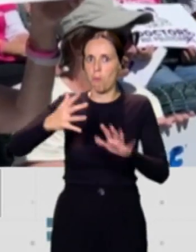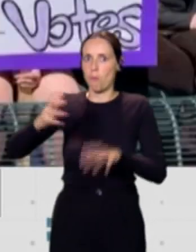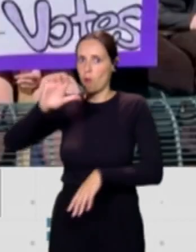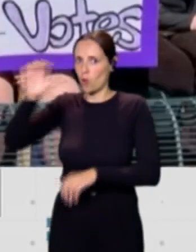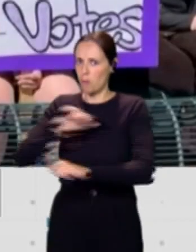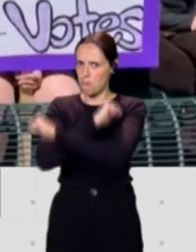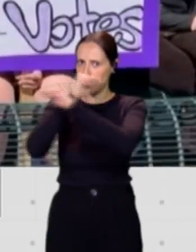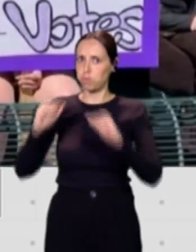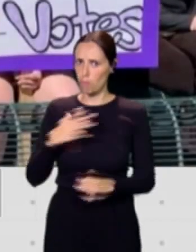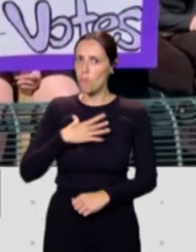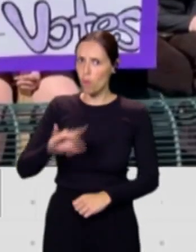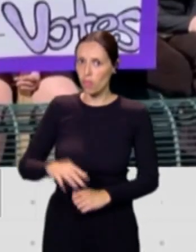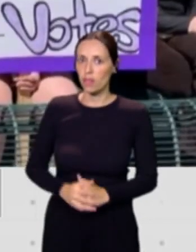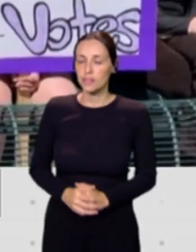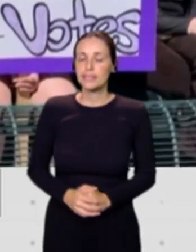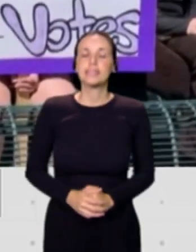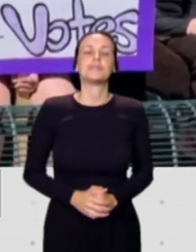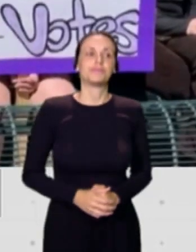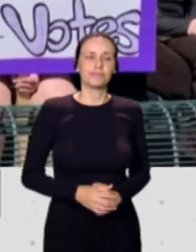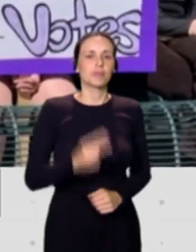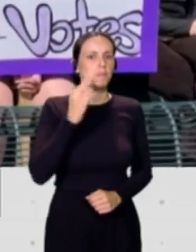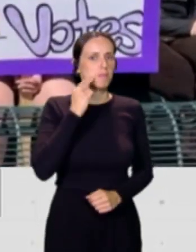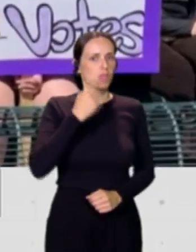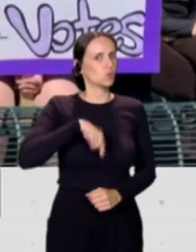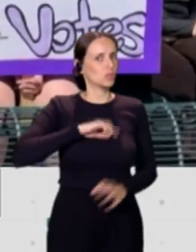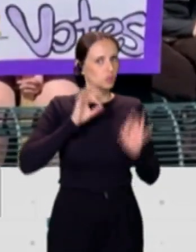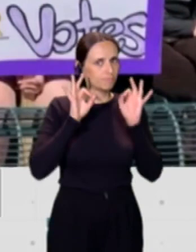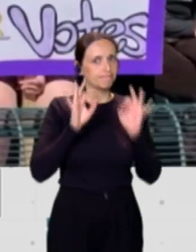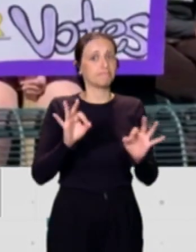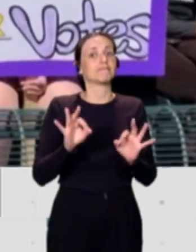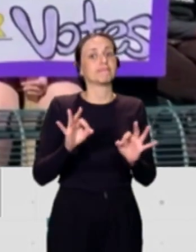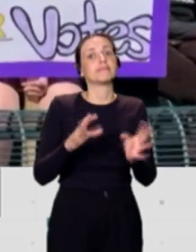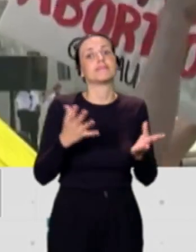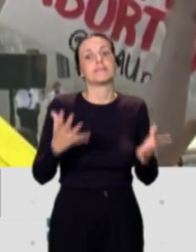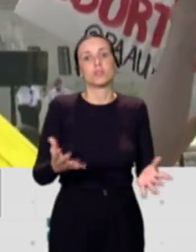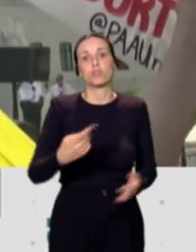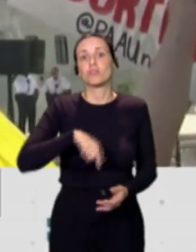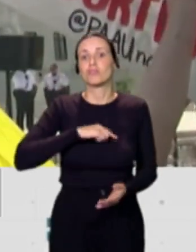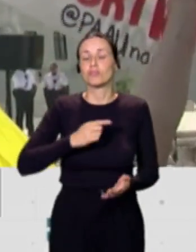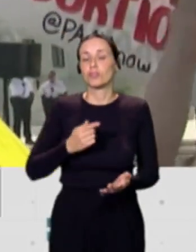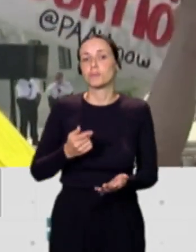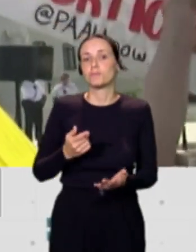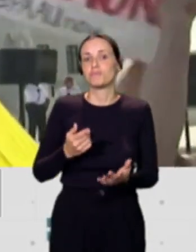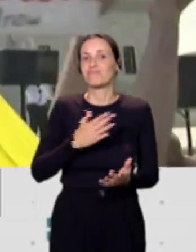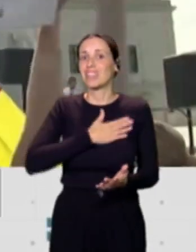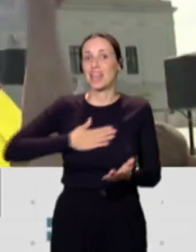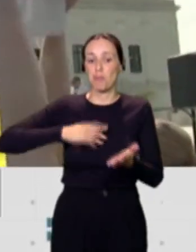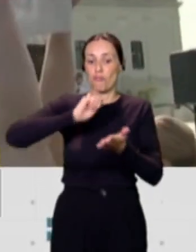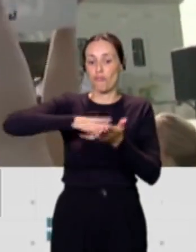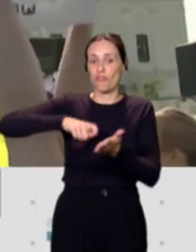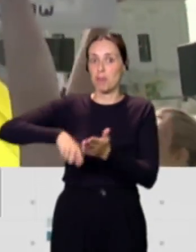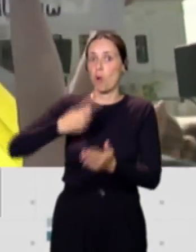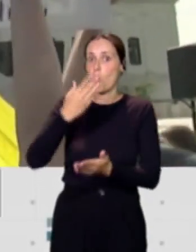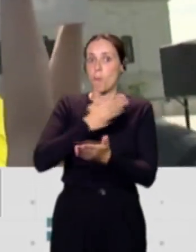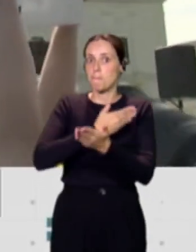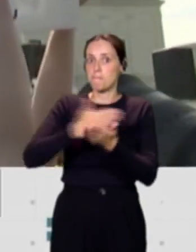Desde luego, ese es nuestro gran temor y por eso nuestro propósito de alcanzar el millón de firmas necesarias para